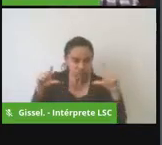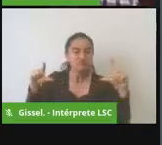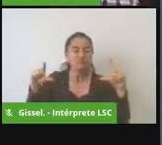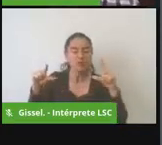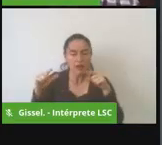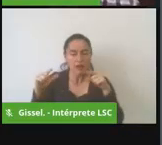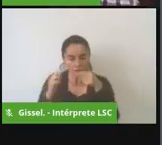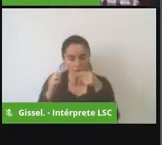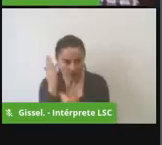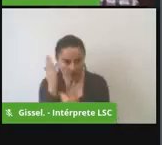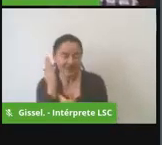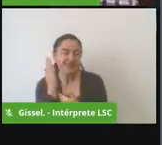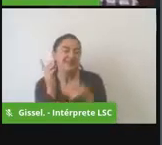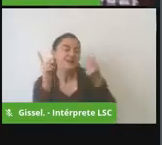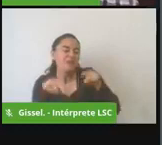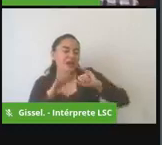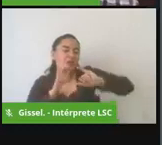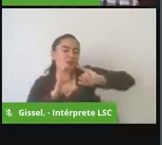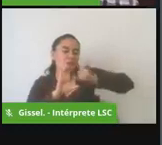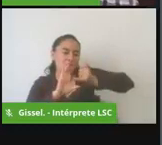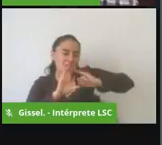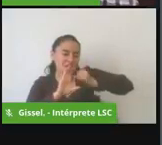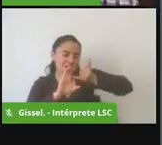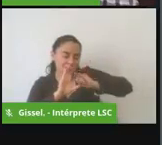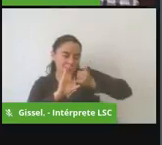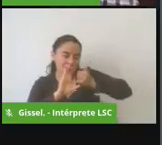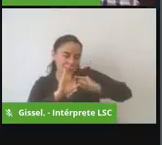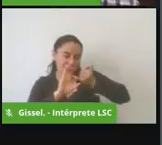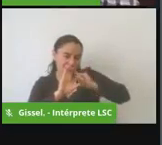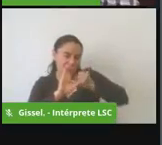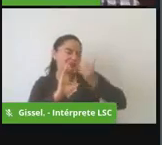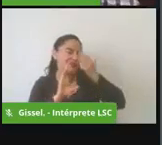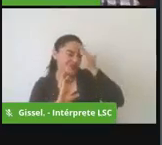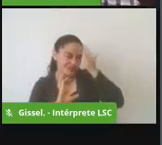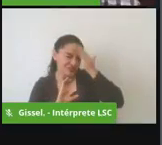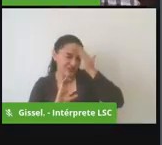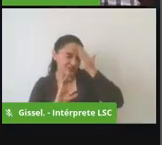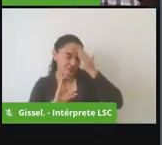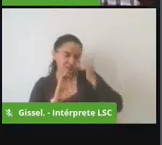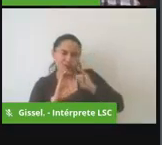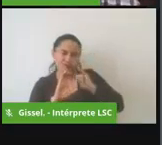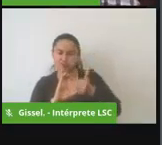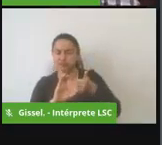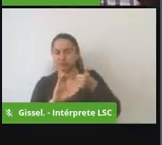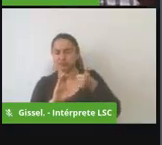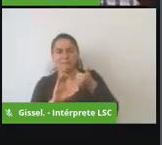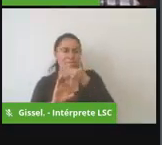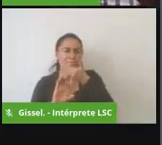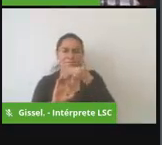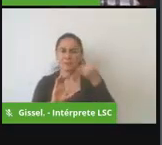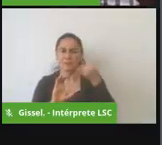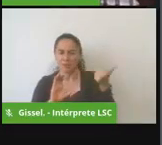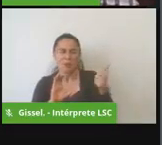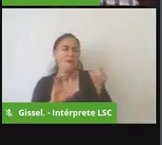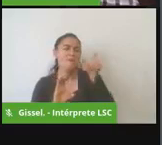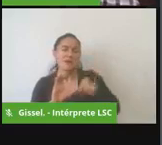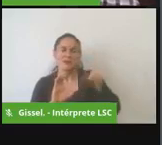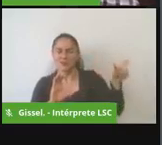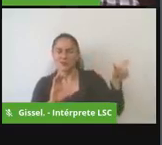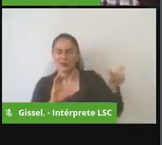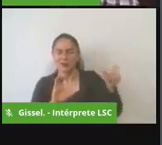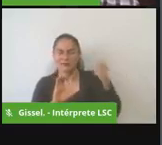sabemos que whatsapp es y posiblemente uno de los mecanismos de comunicación de los medios de comunicación que más está utilizando